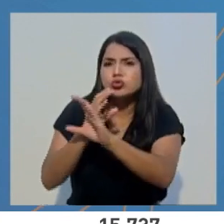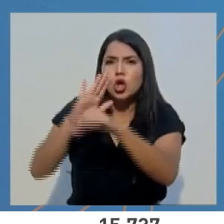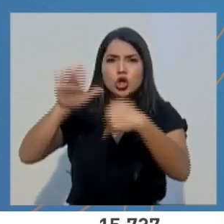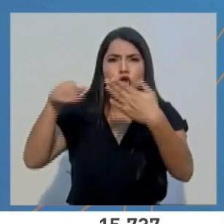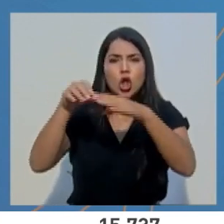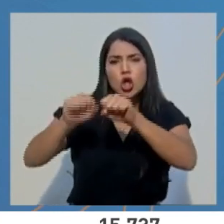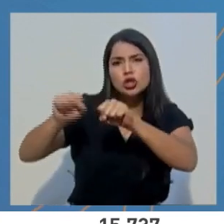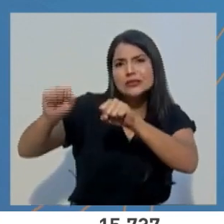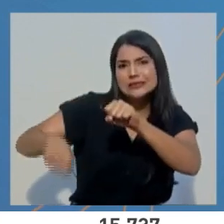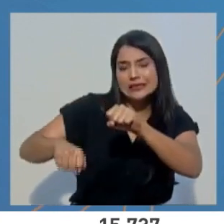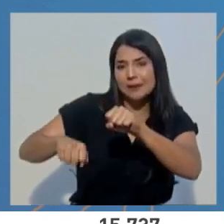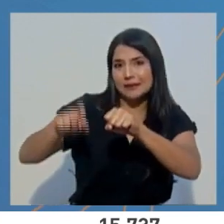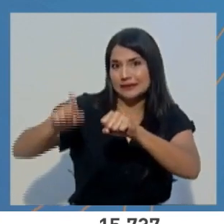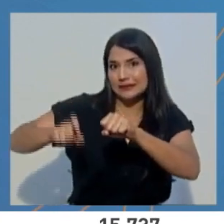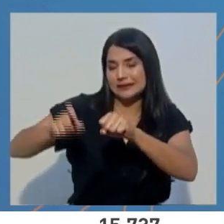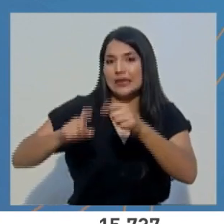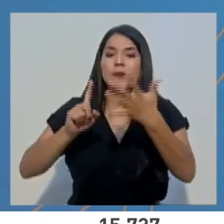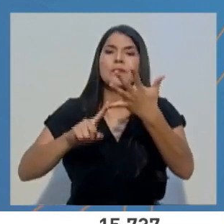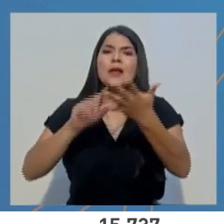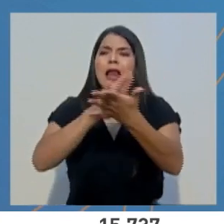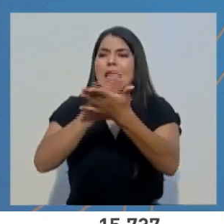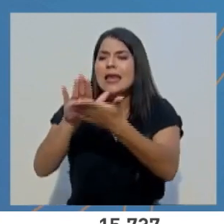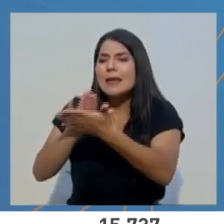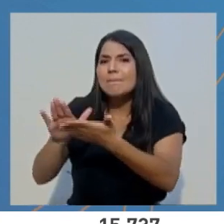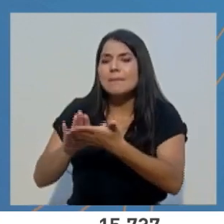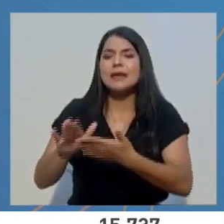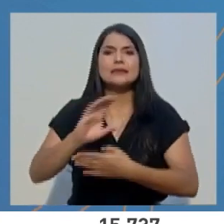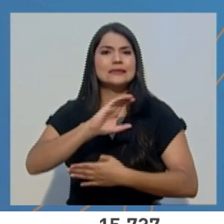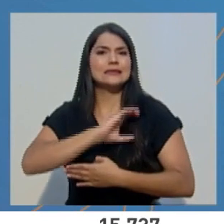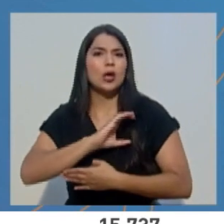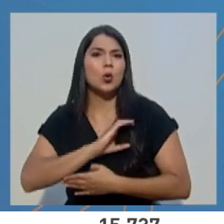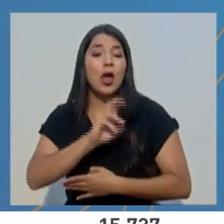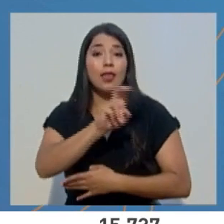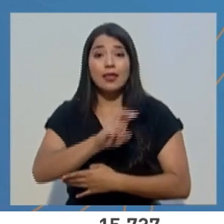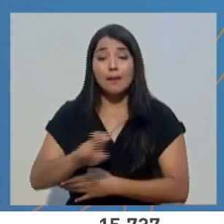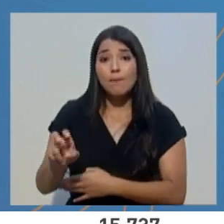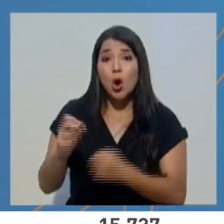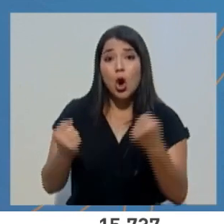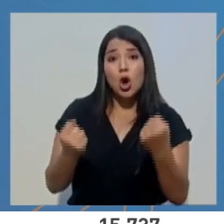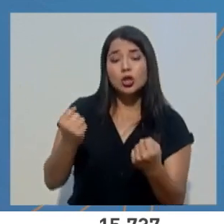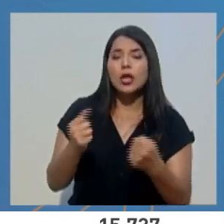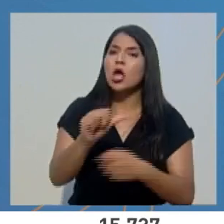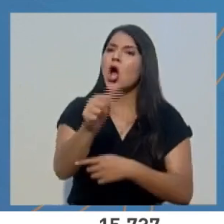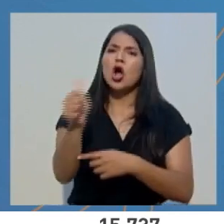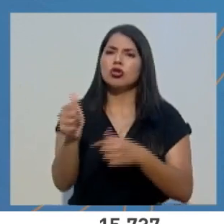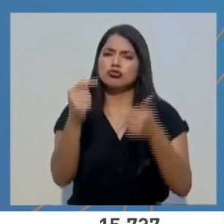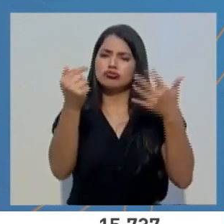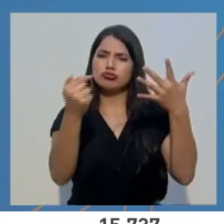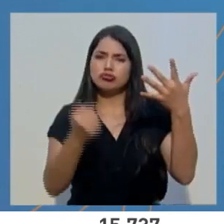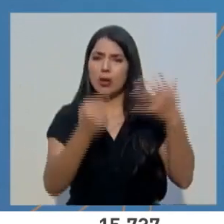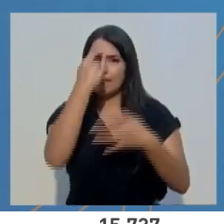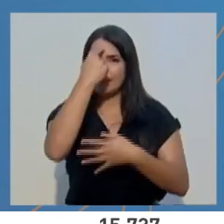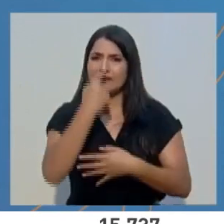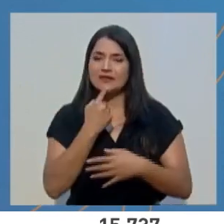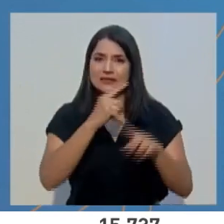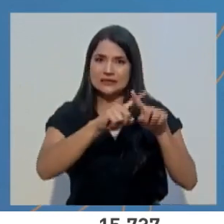todos los sistemas electromecánicos, limpieza, seguridad, transporte, entre otros perfiles.